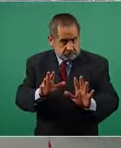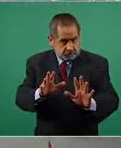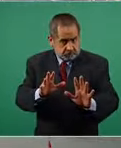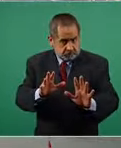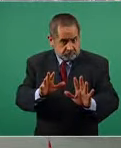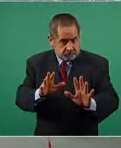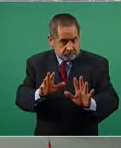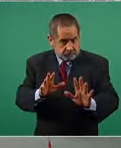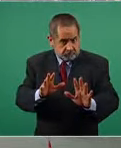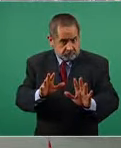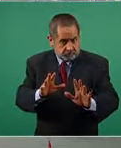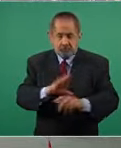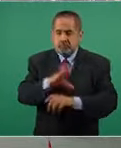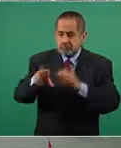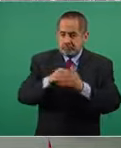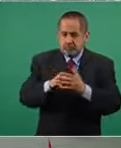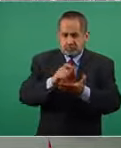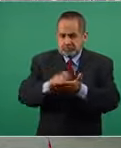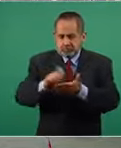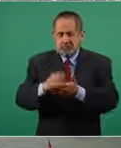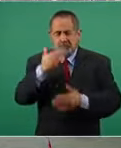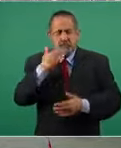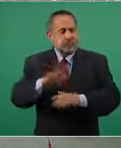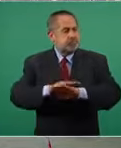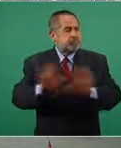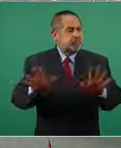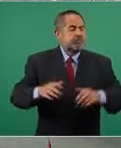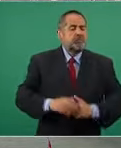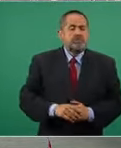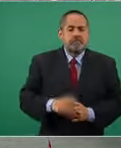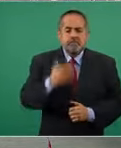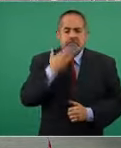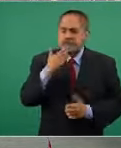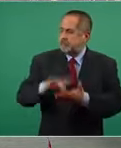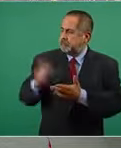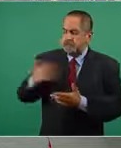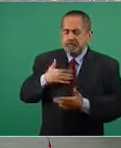me parece que no puede estar escribiendo bueno gracias no sé Andrés